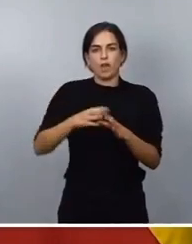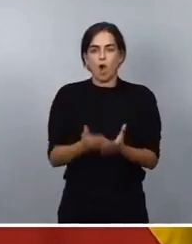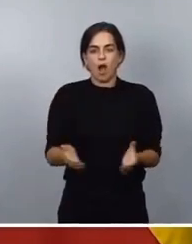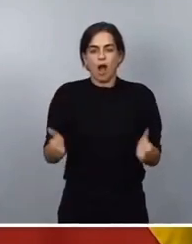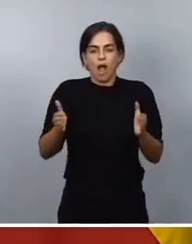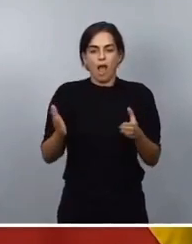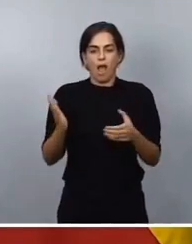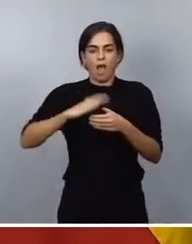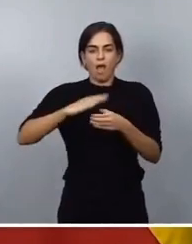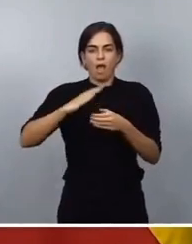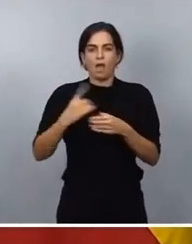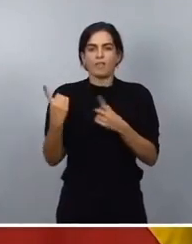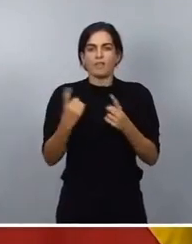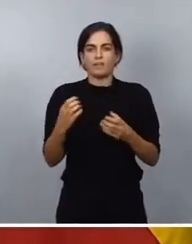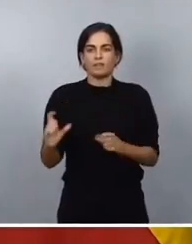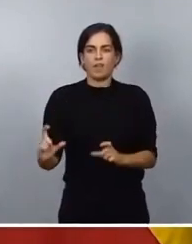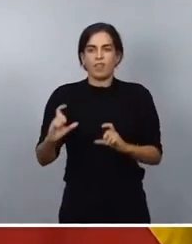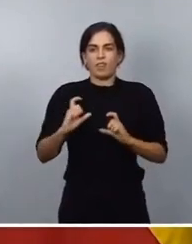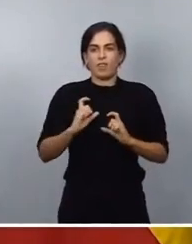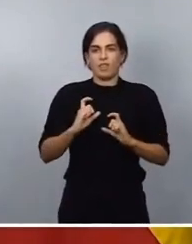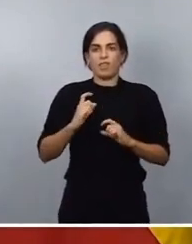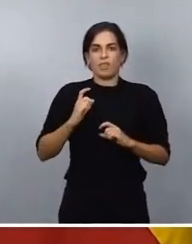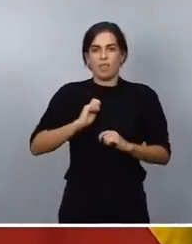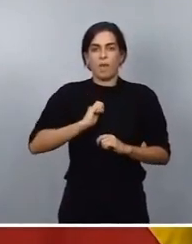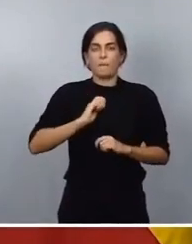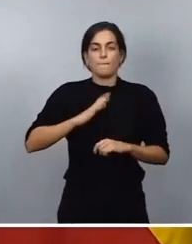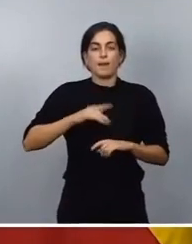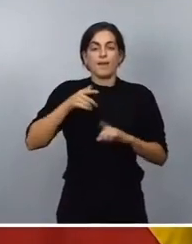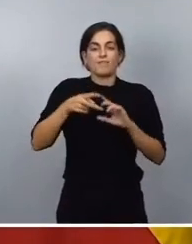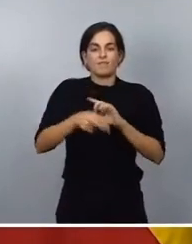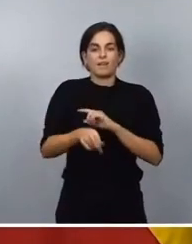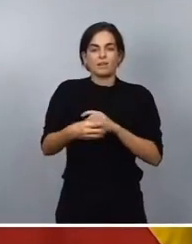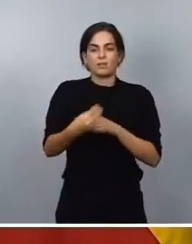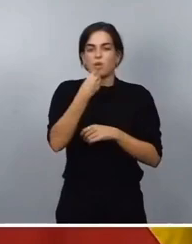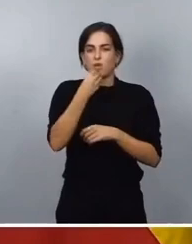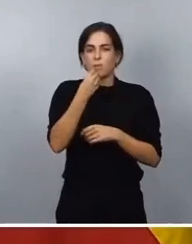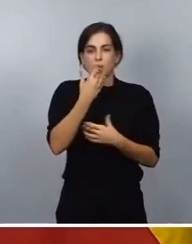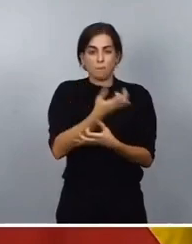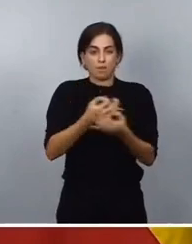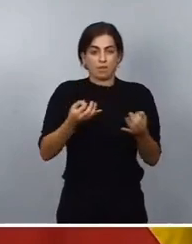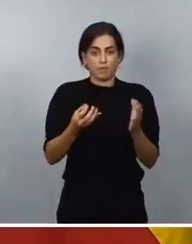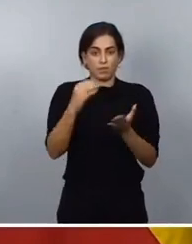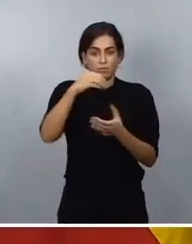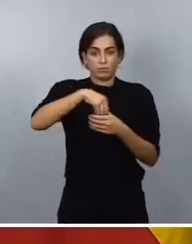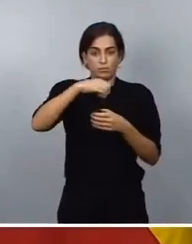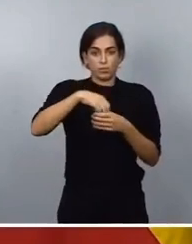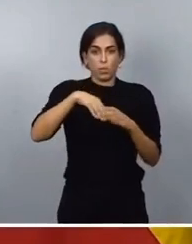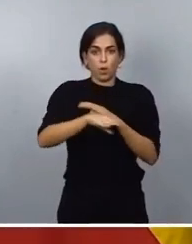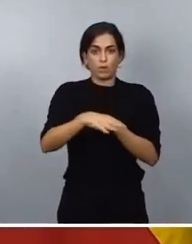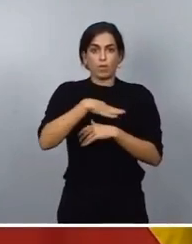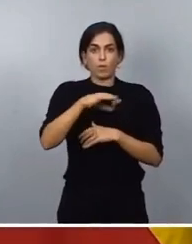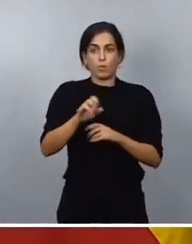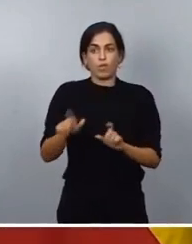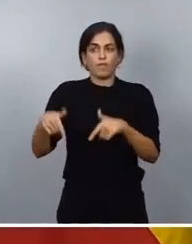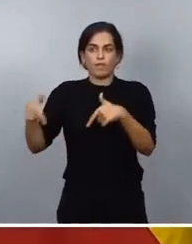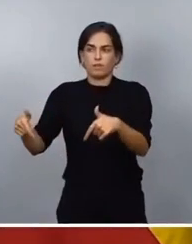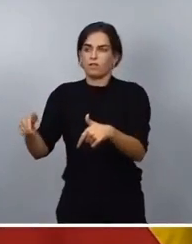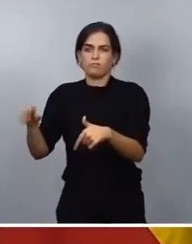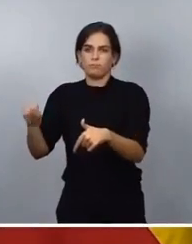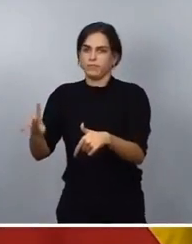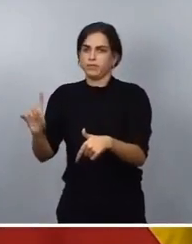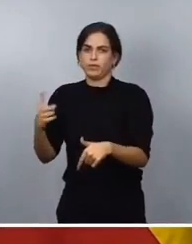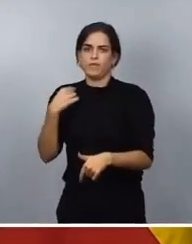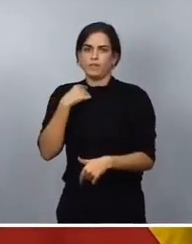poder utilizar y evitar que esa comida que está en perfectas condiciones acabe en la basura. Un tercer elemento